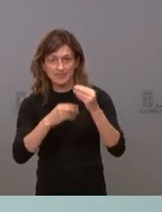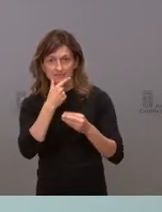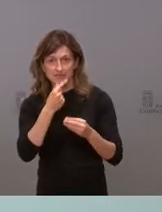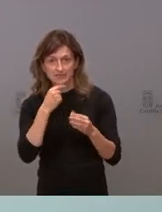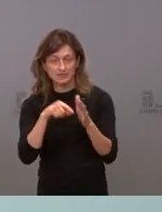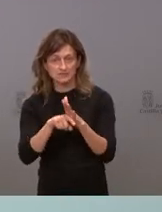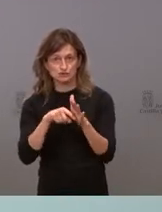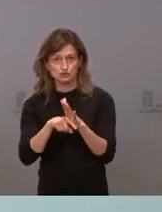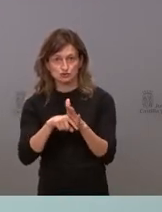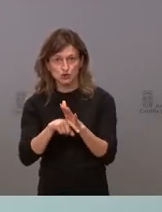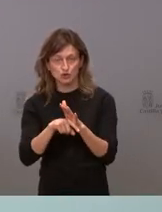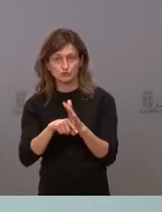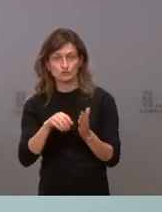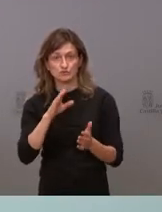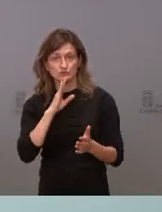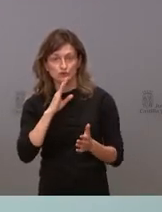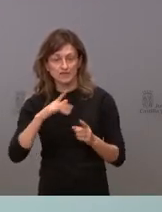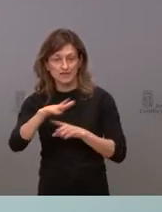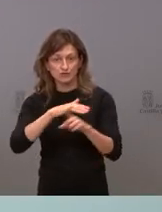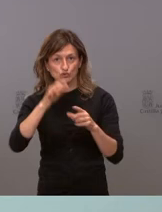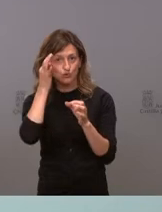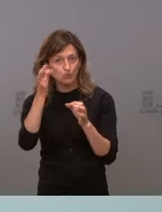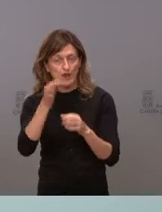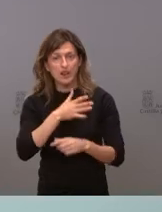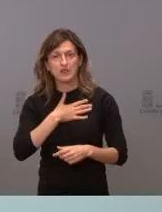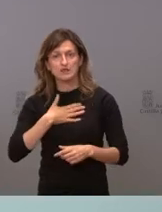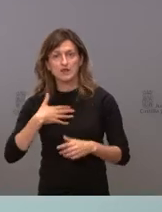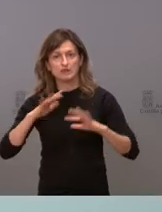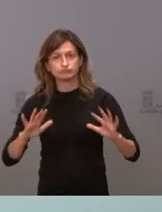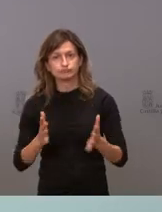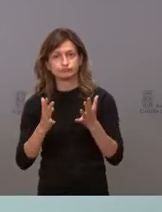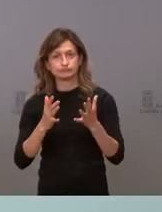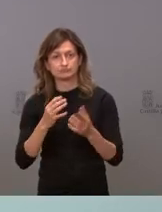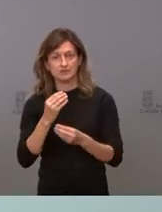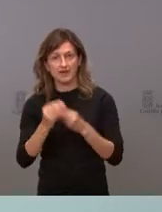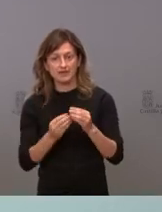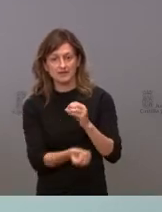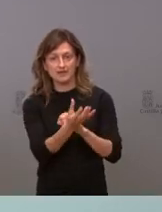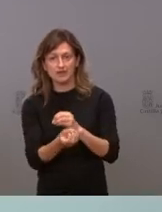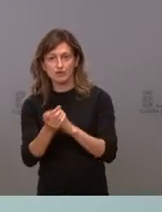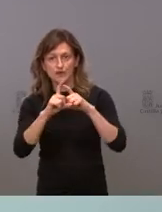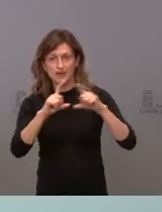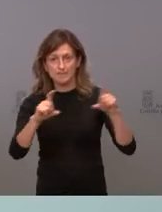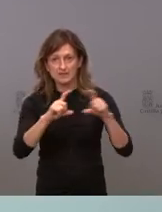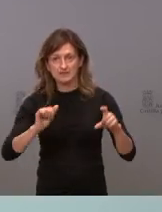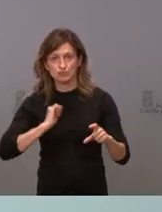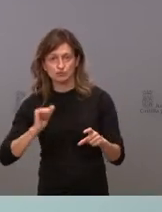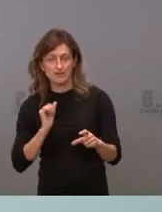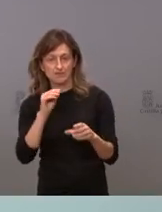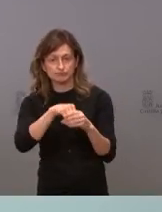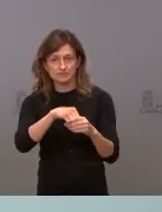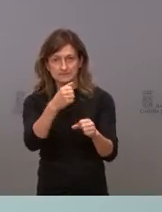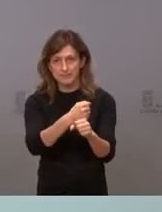administrativa en nuestro entorno rural pretende favorecer la creación de empresas y oportunidades de trabajo y